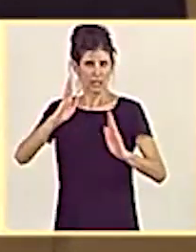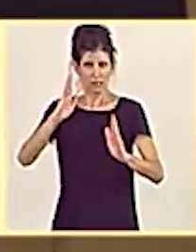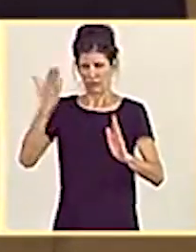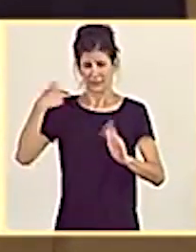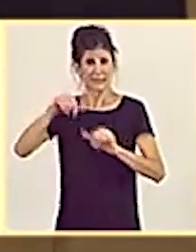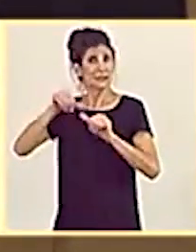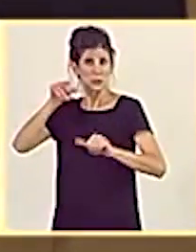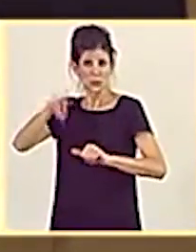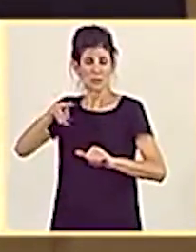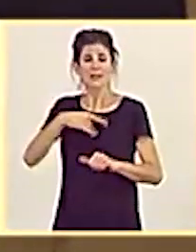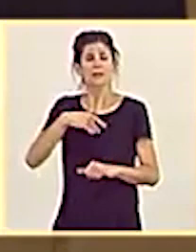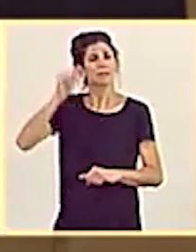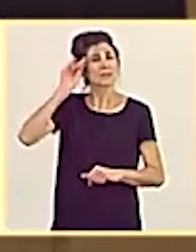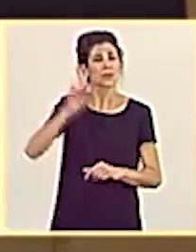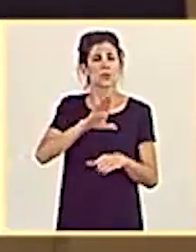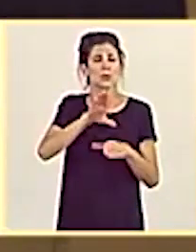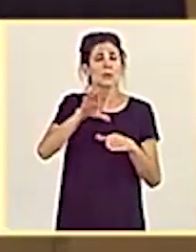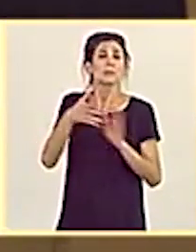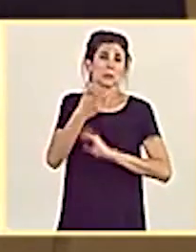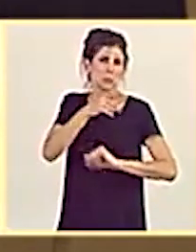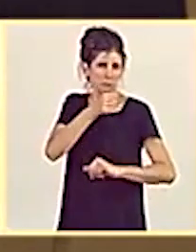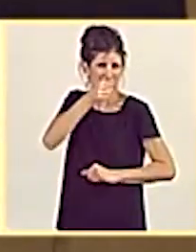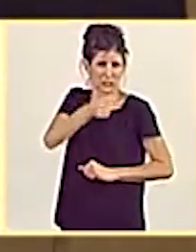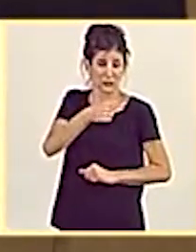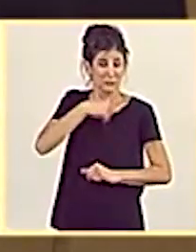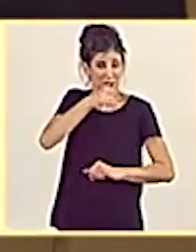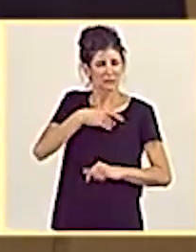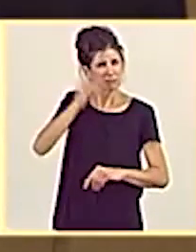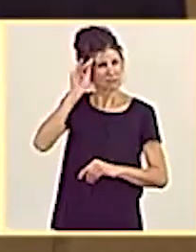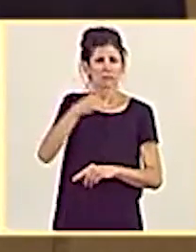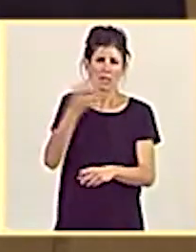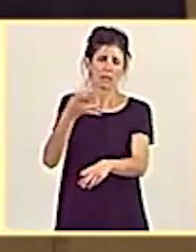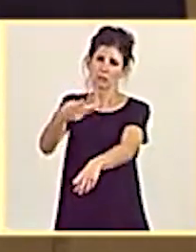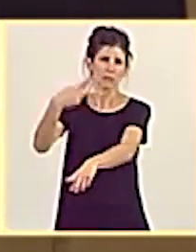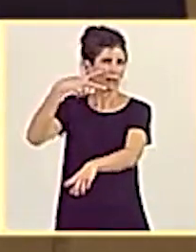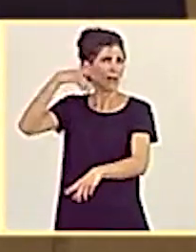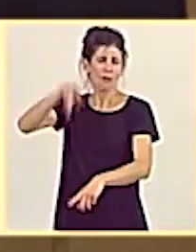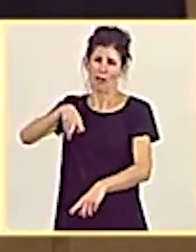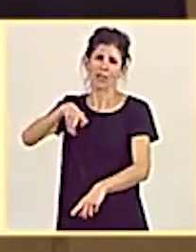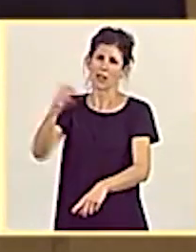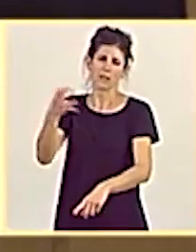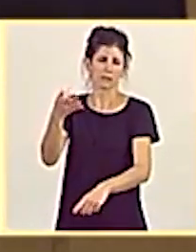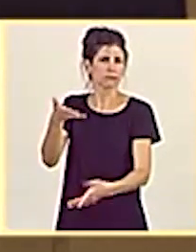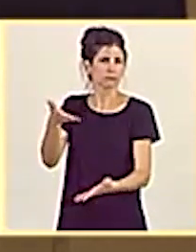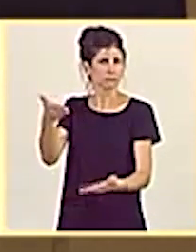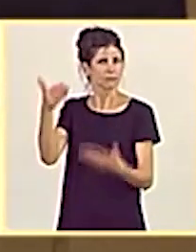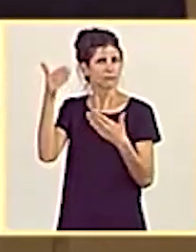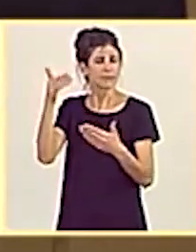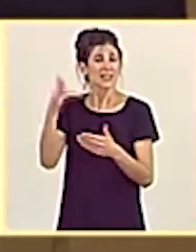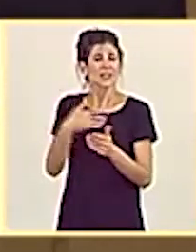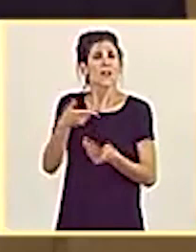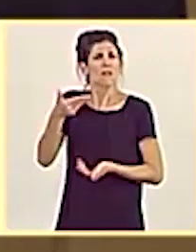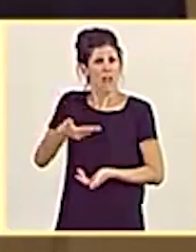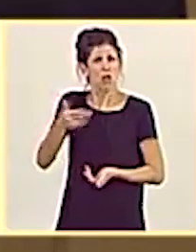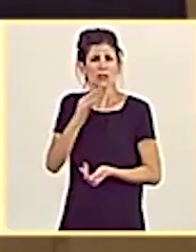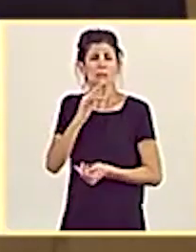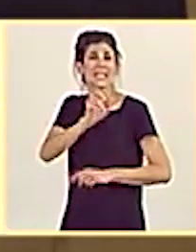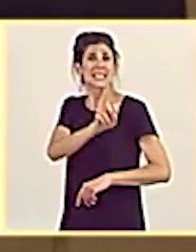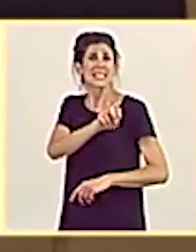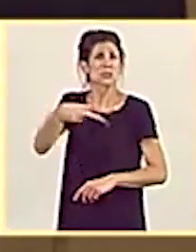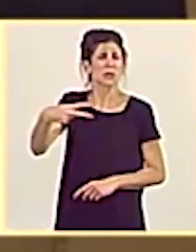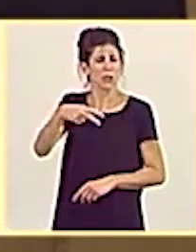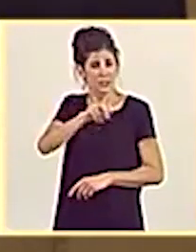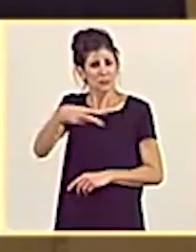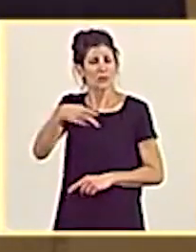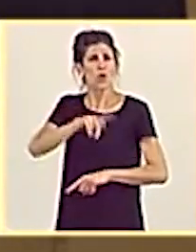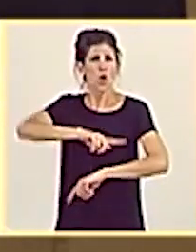creemos desde el Grupo Parlamentario Socialista que es digno de reconocer y poner en valor los resultados de tantas y tantas